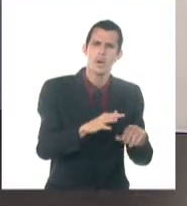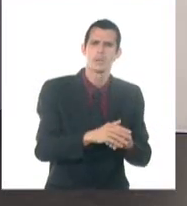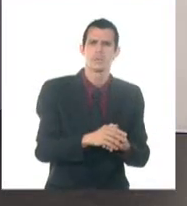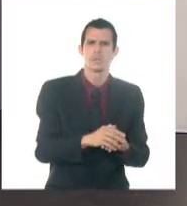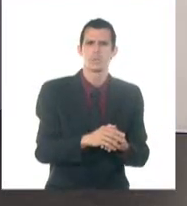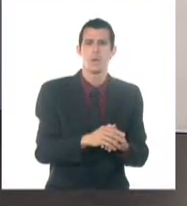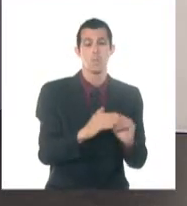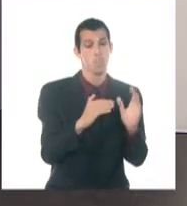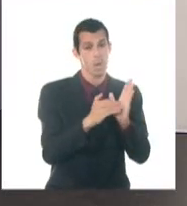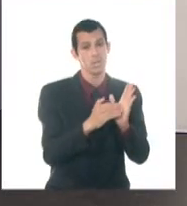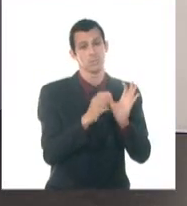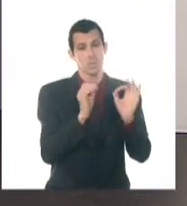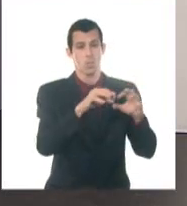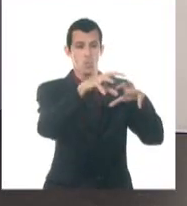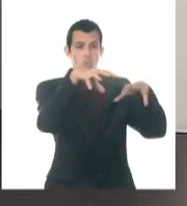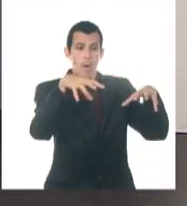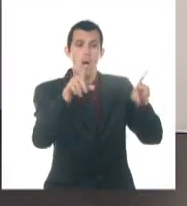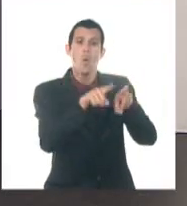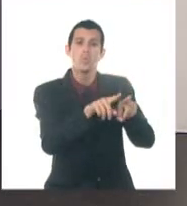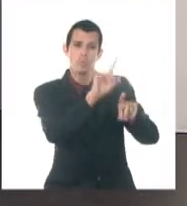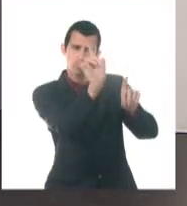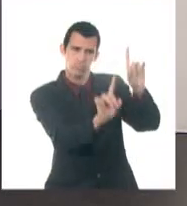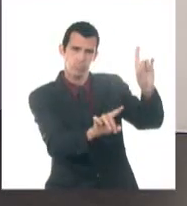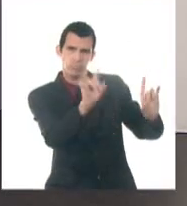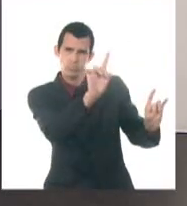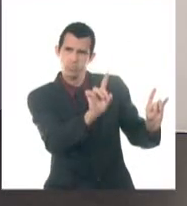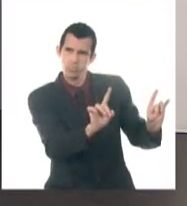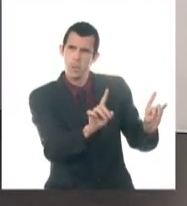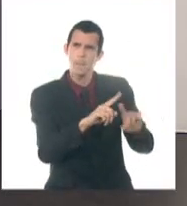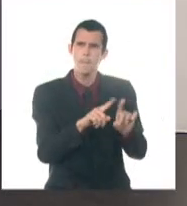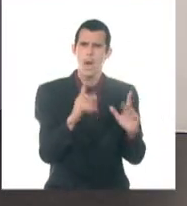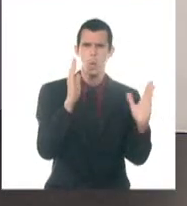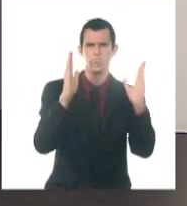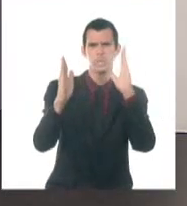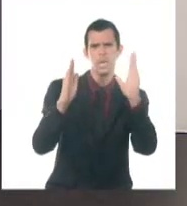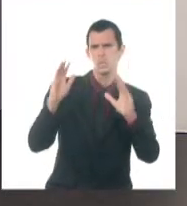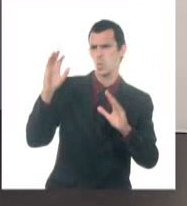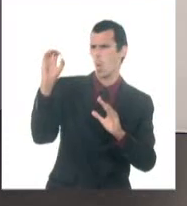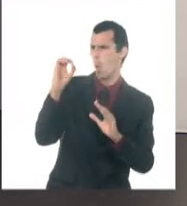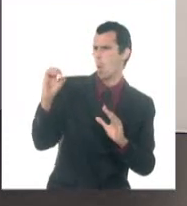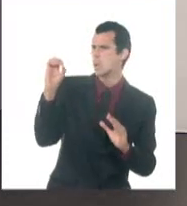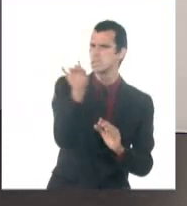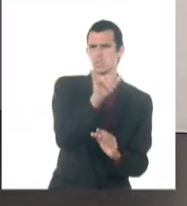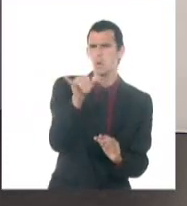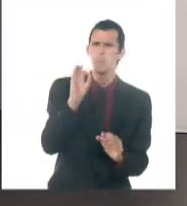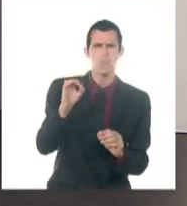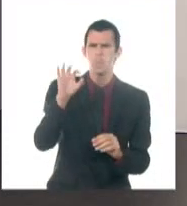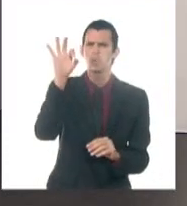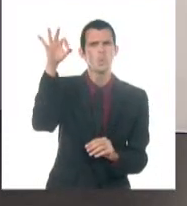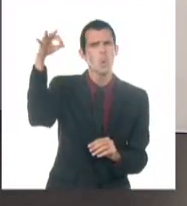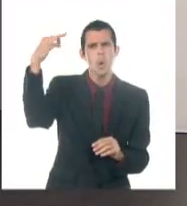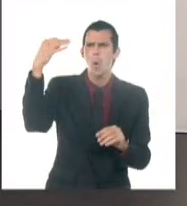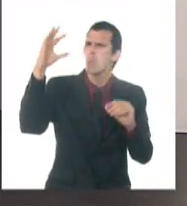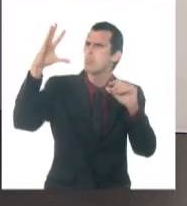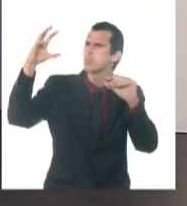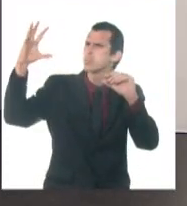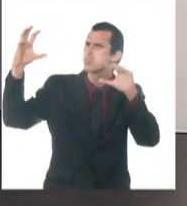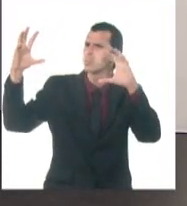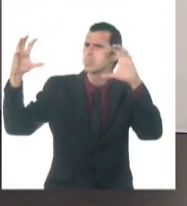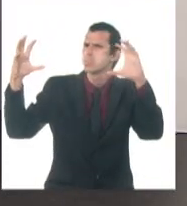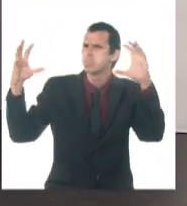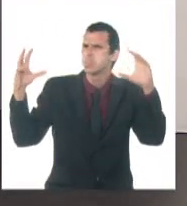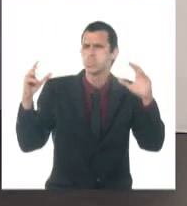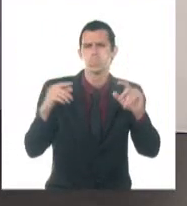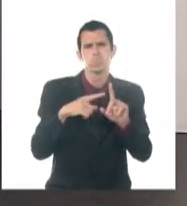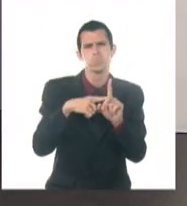en horas de la tarde. En el resto del territorio, cielo con suel y algunas nubes y muy escasas lluvias, tanto para el centro como para el oriente del país.